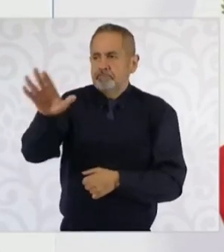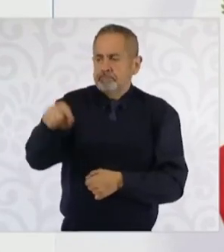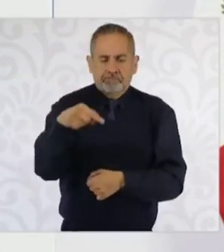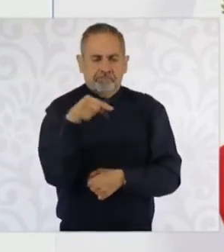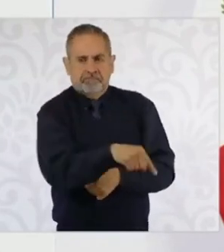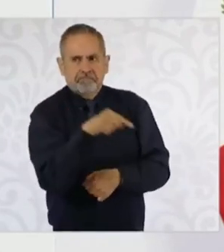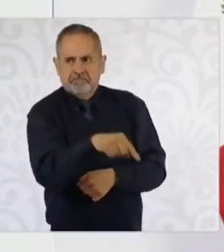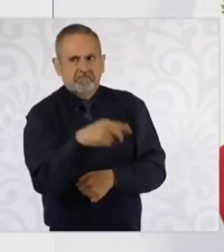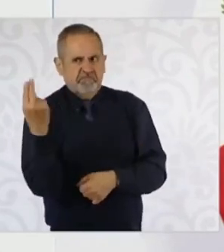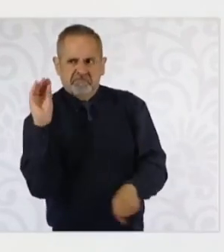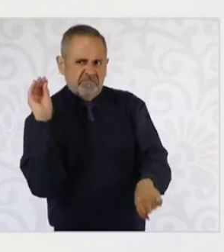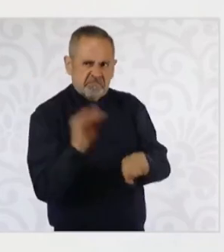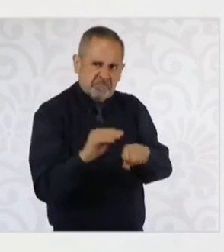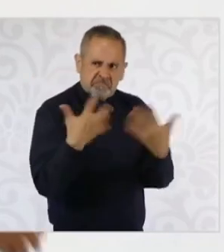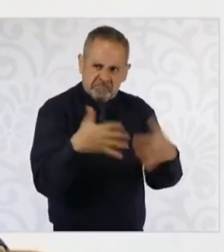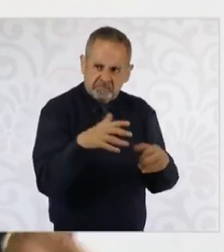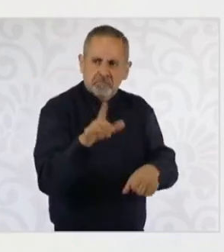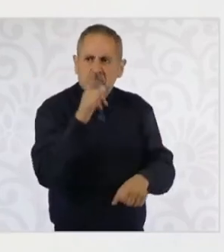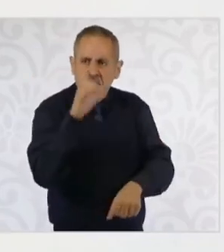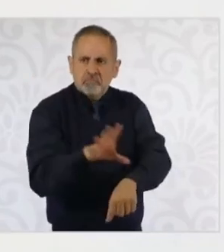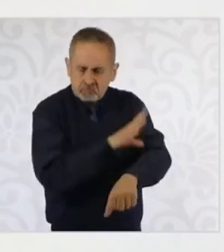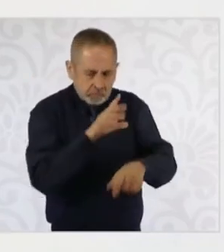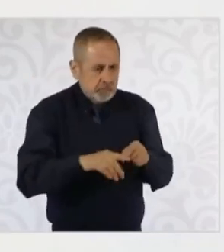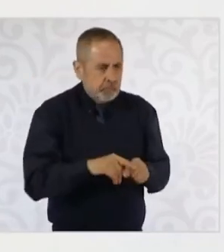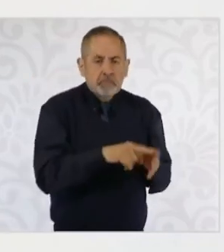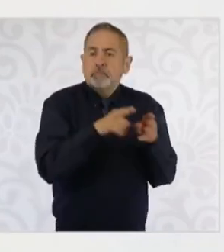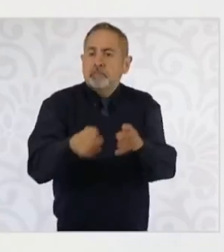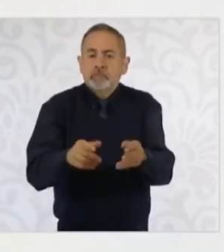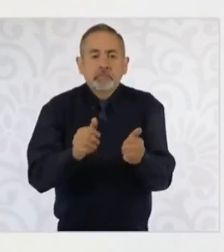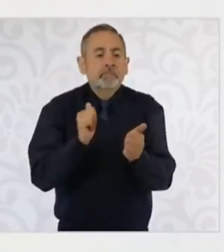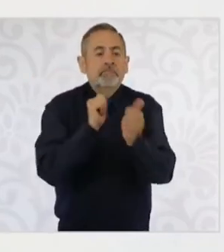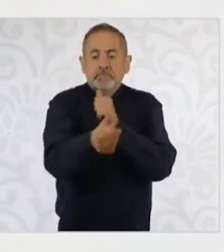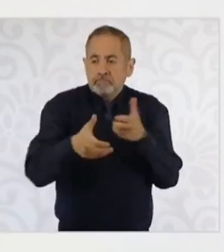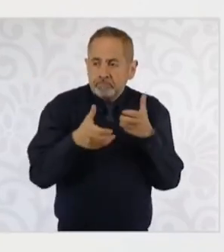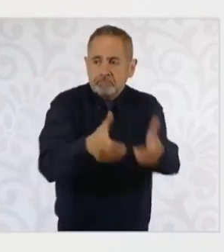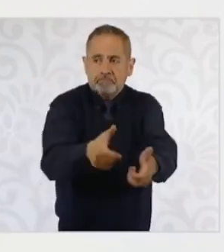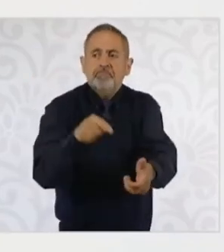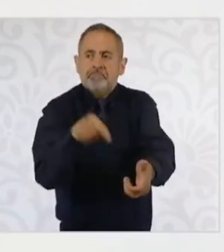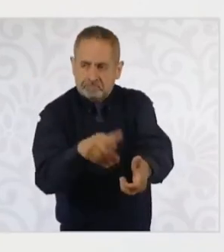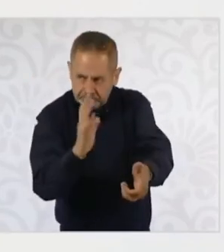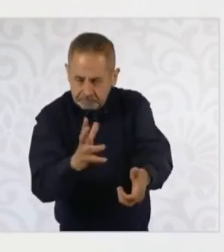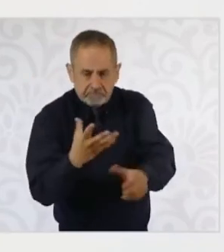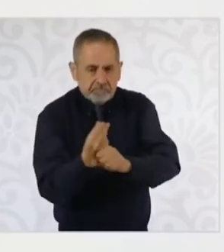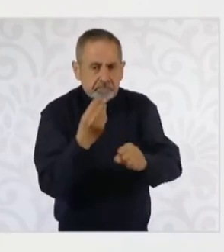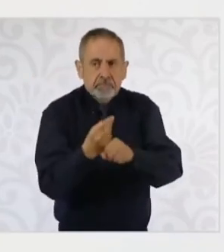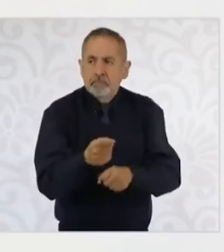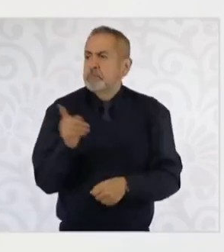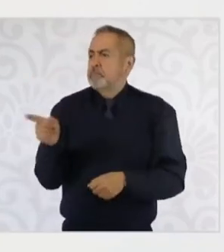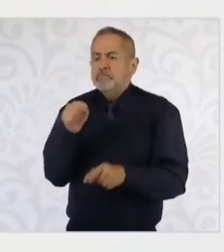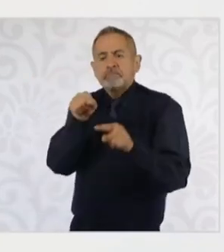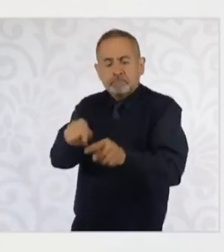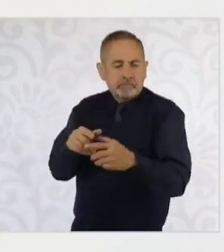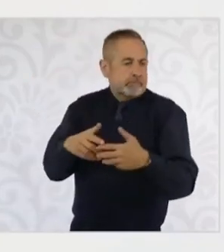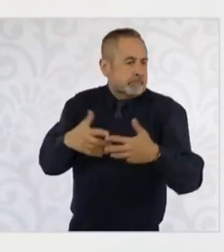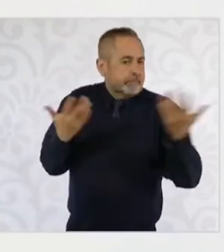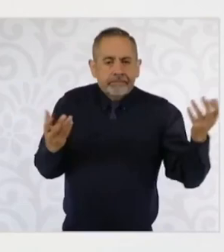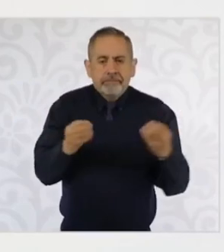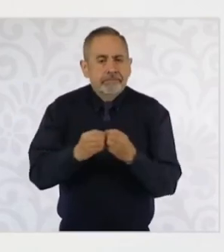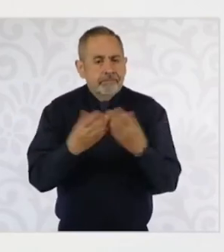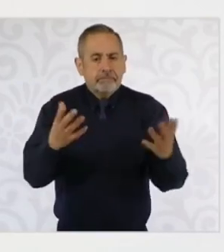carreteras que vamos a desarrollar. Es decir, es un plan integral del país en donde evidentemente el gobierno